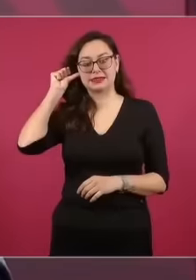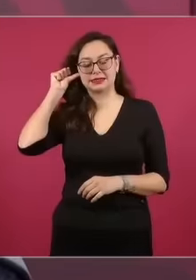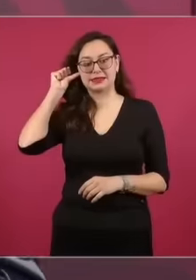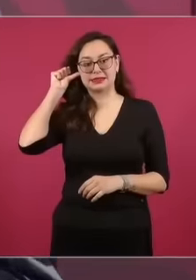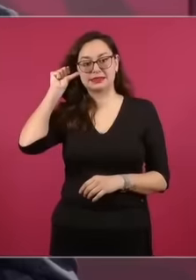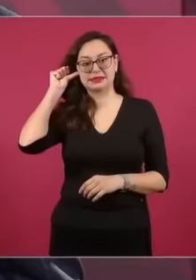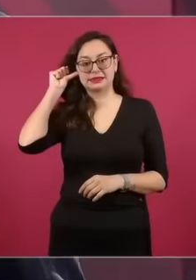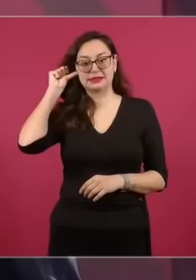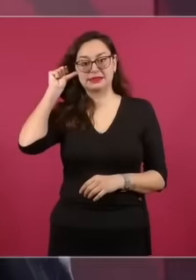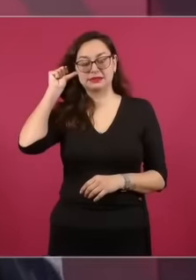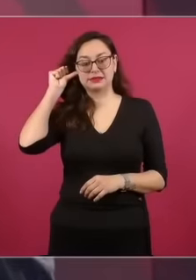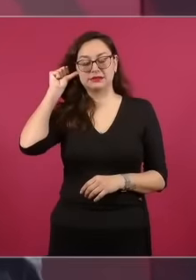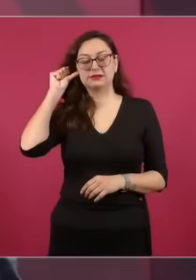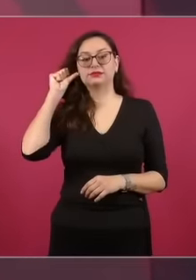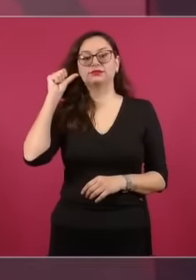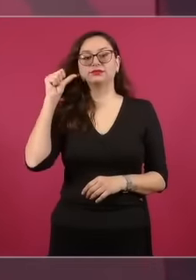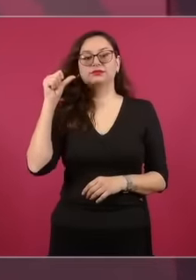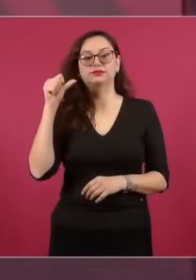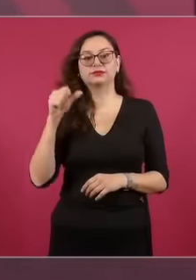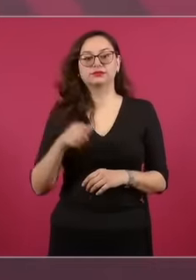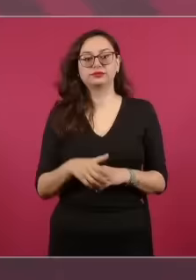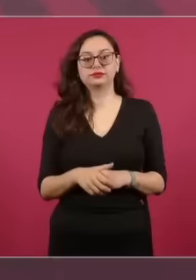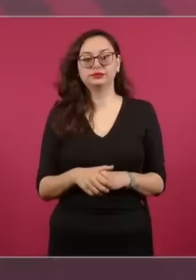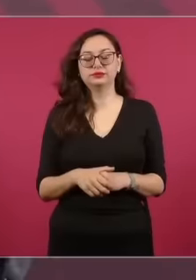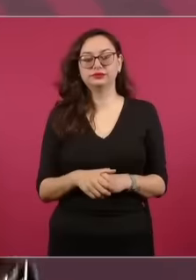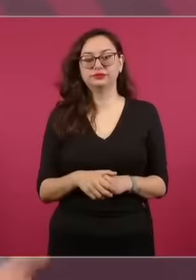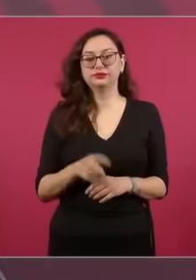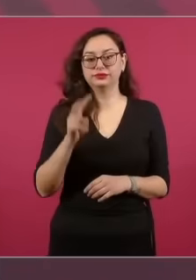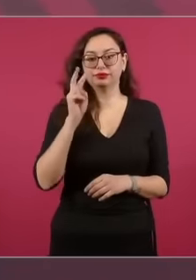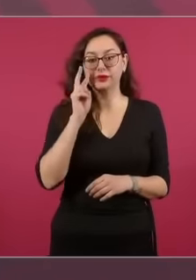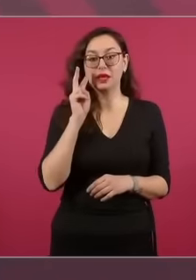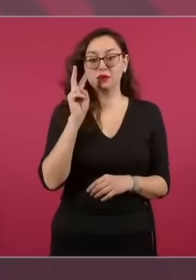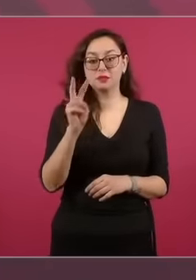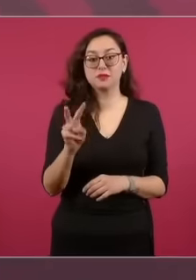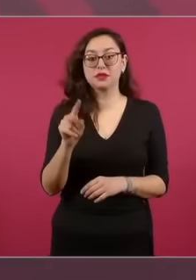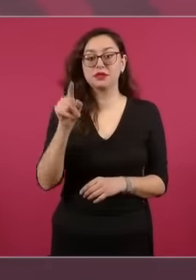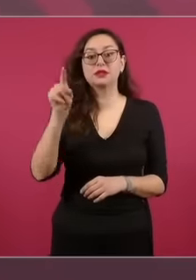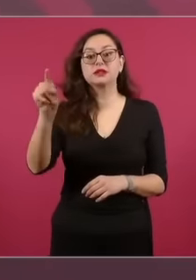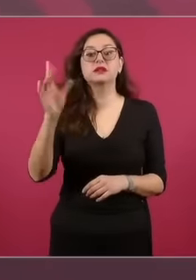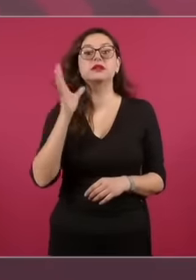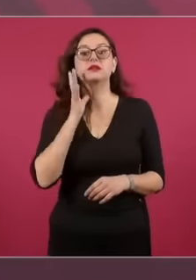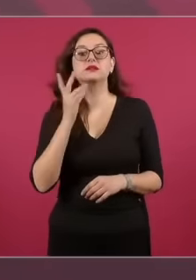está la asamblea en el congreso